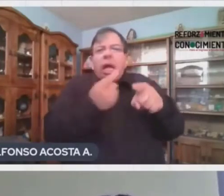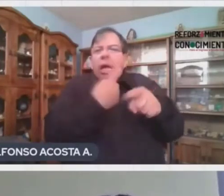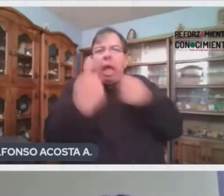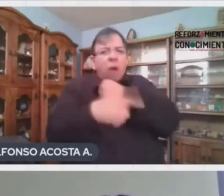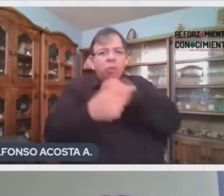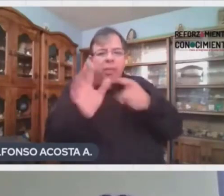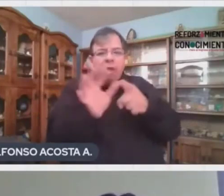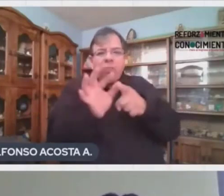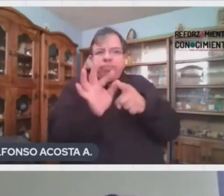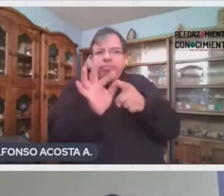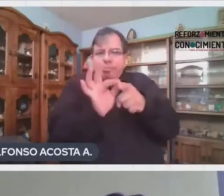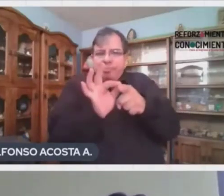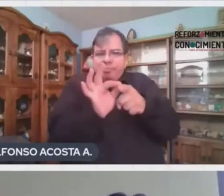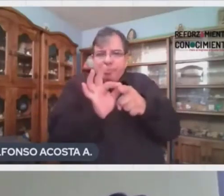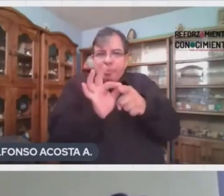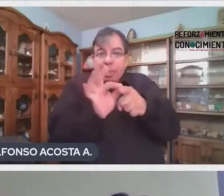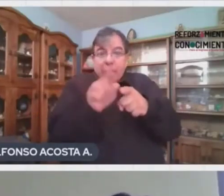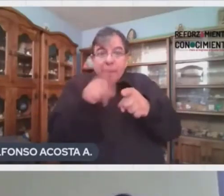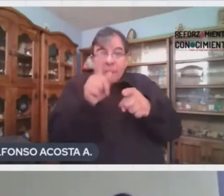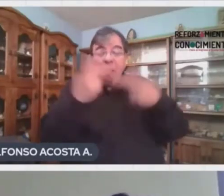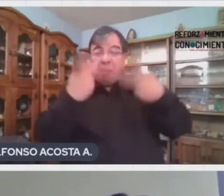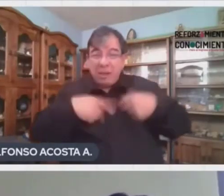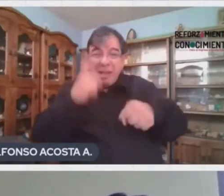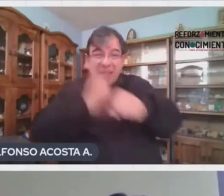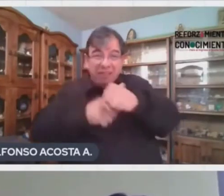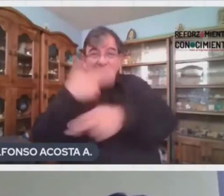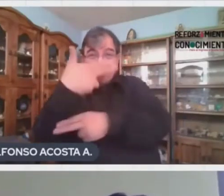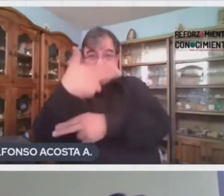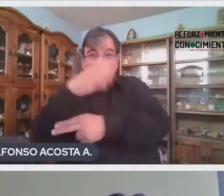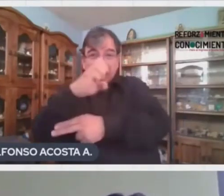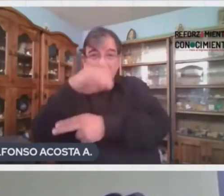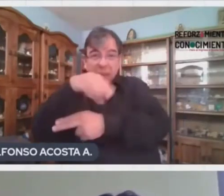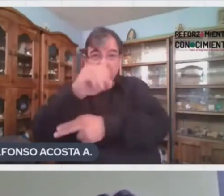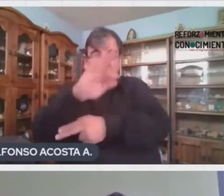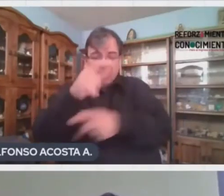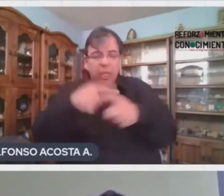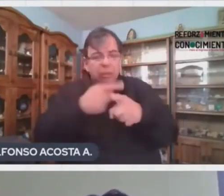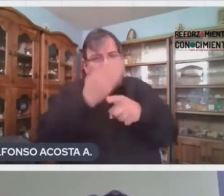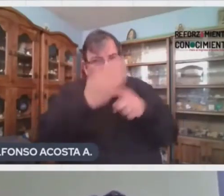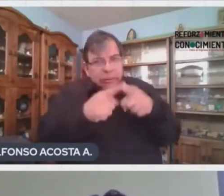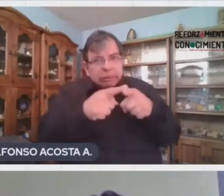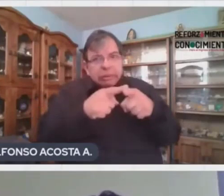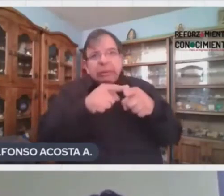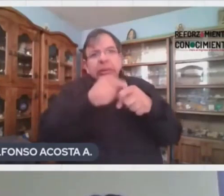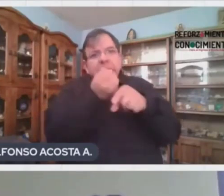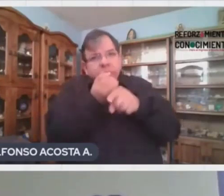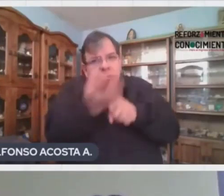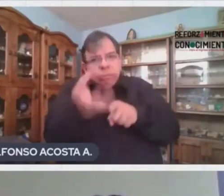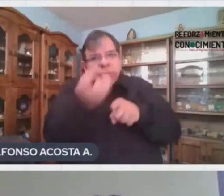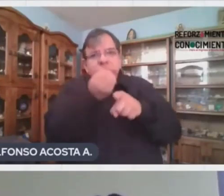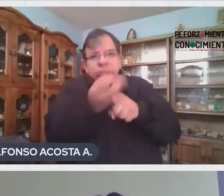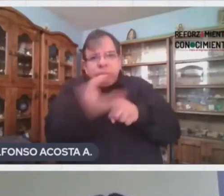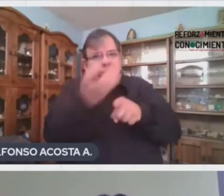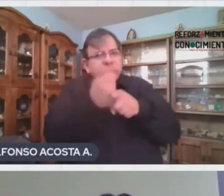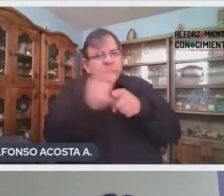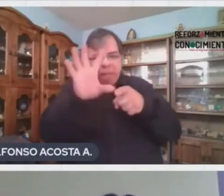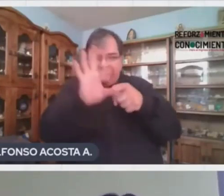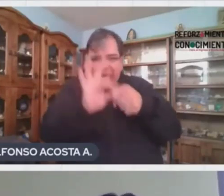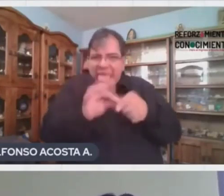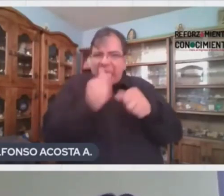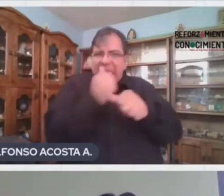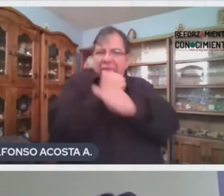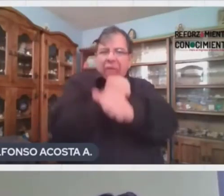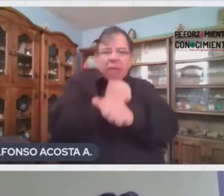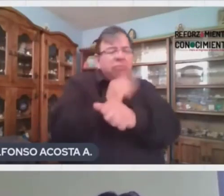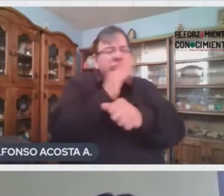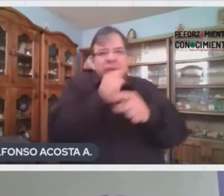hemorragia. Pero las personas que padecen esta enfermedad, es muy difícil controlar esas hemorragias, lo cual puede